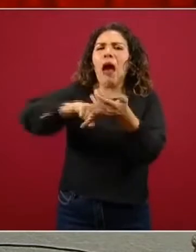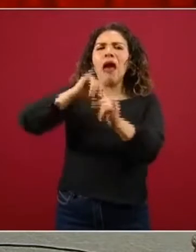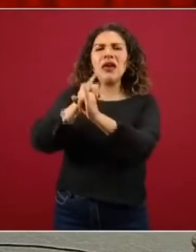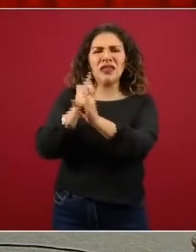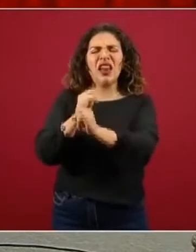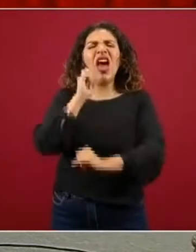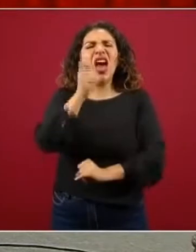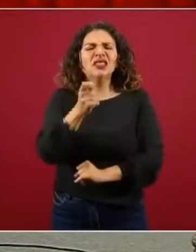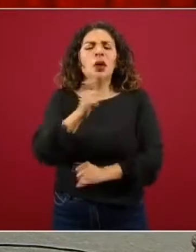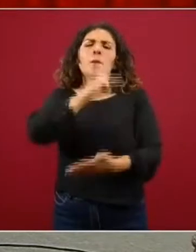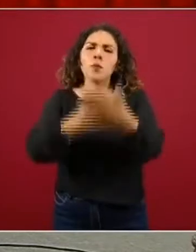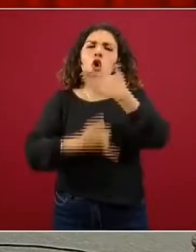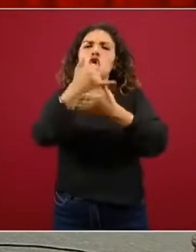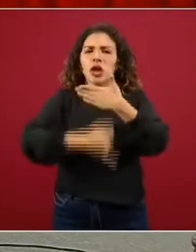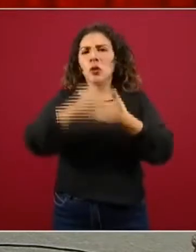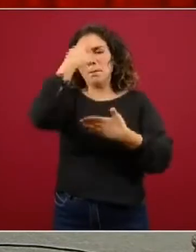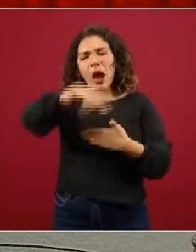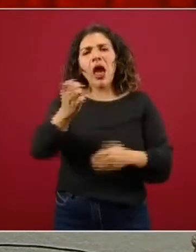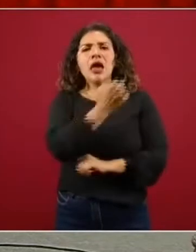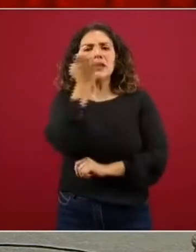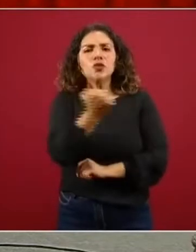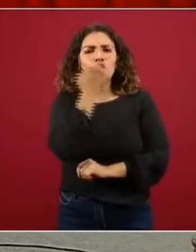educativo, equitativo,